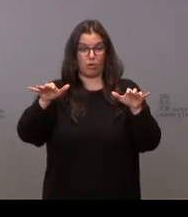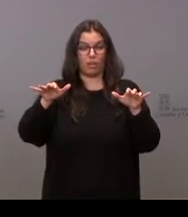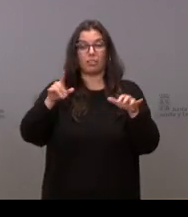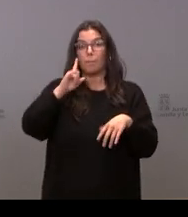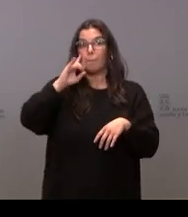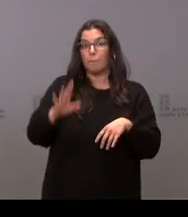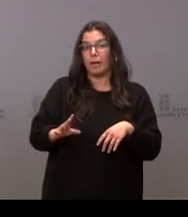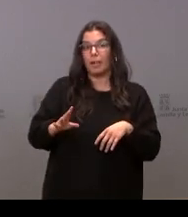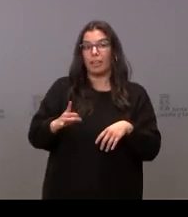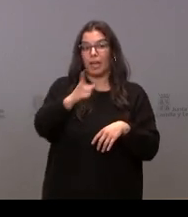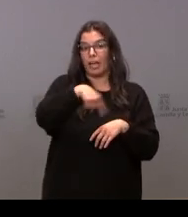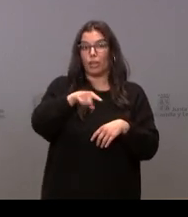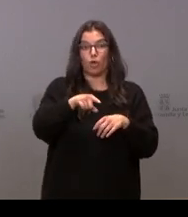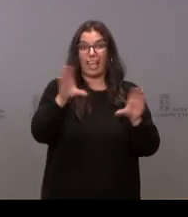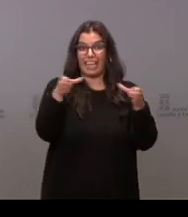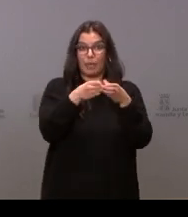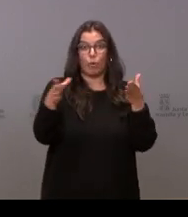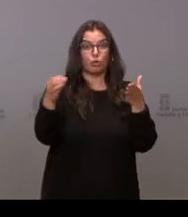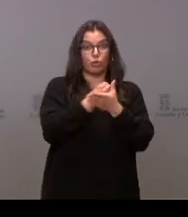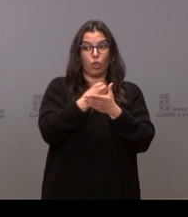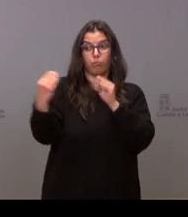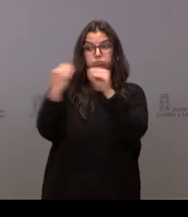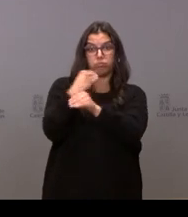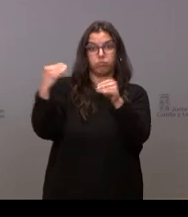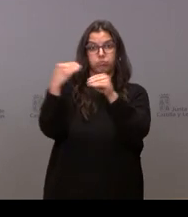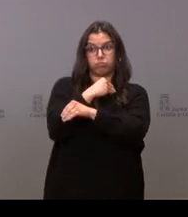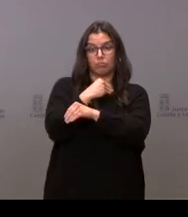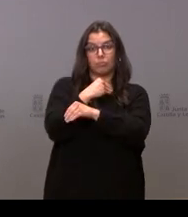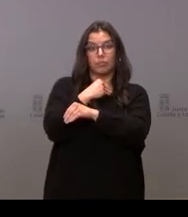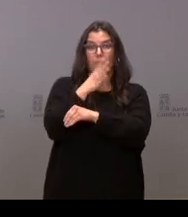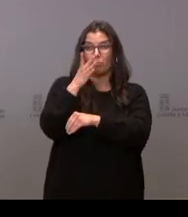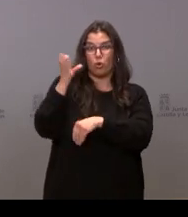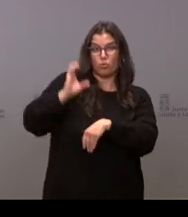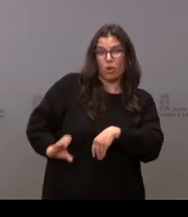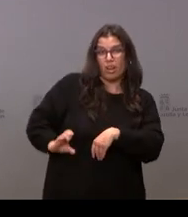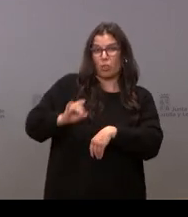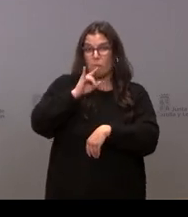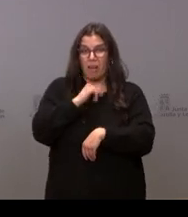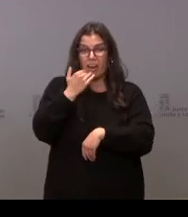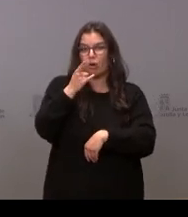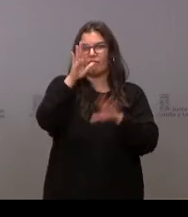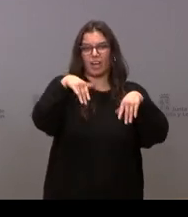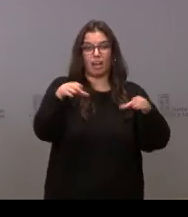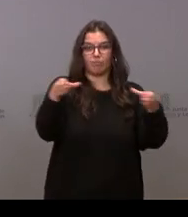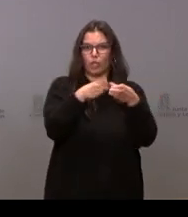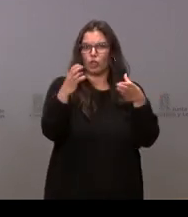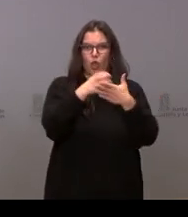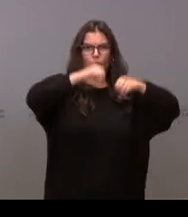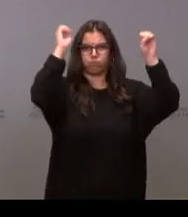renunciado a bloque por disparidades o discrepancias con las retribuciones y no sé en qué